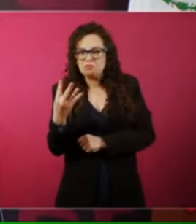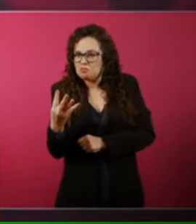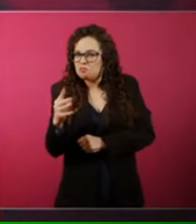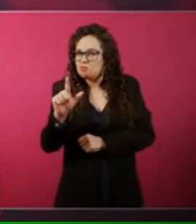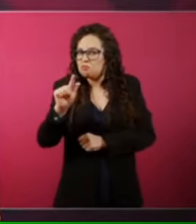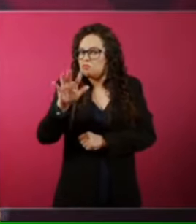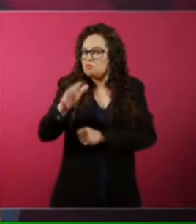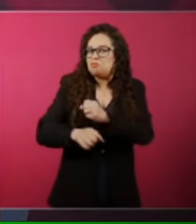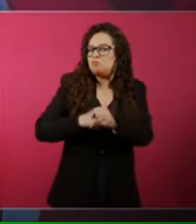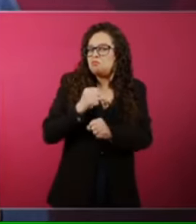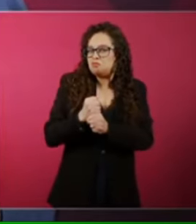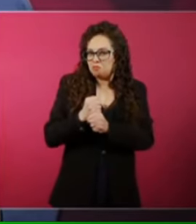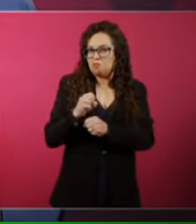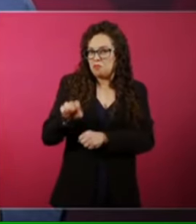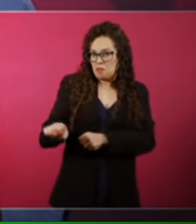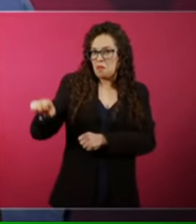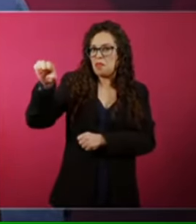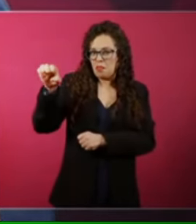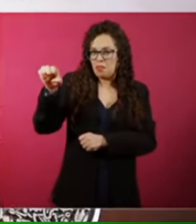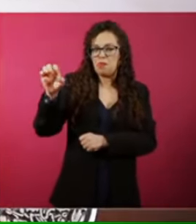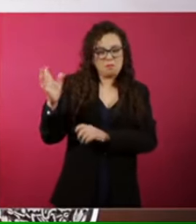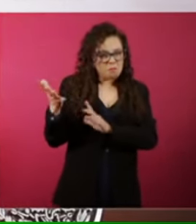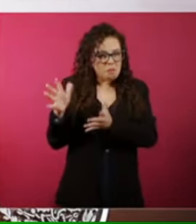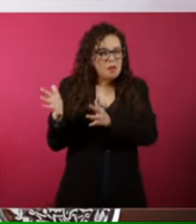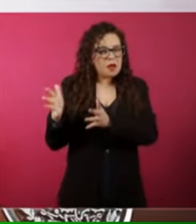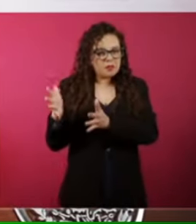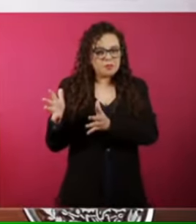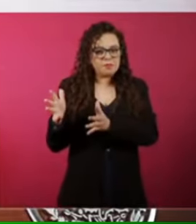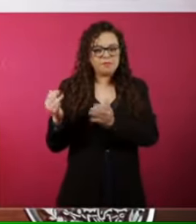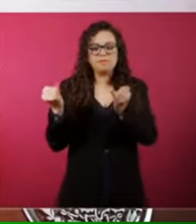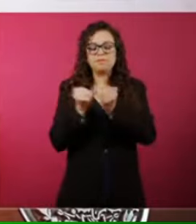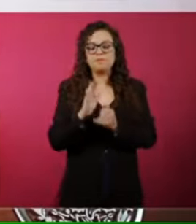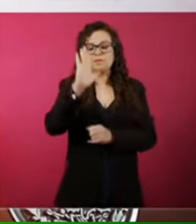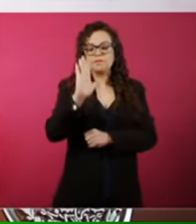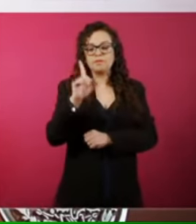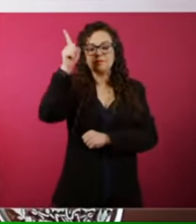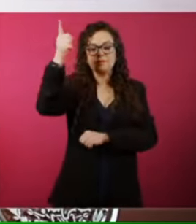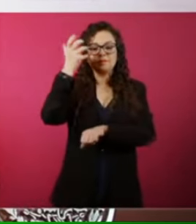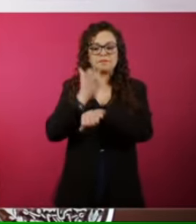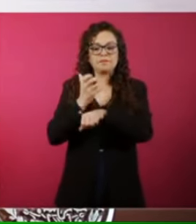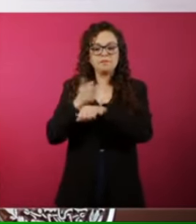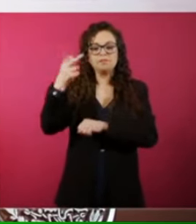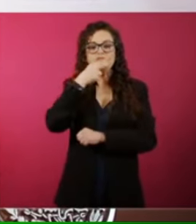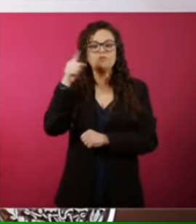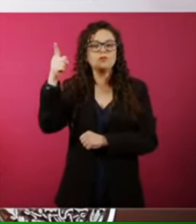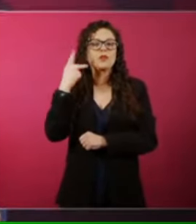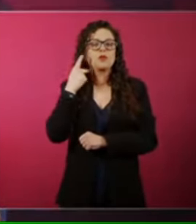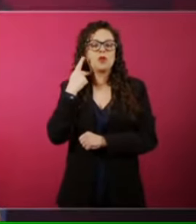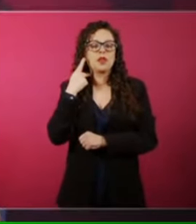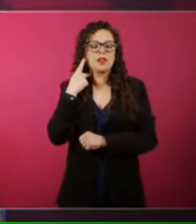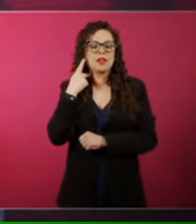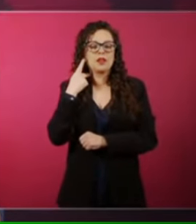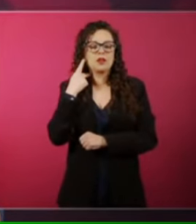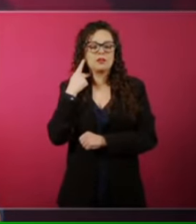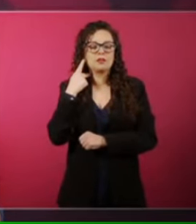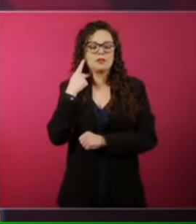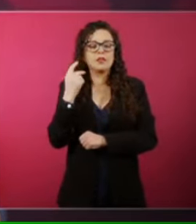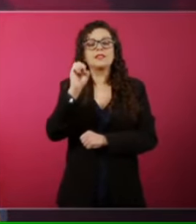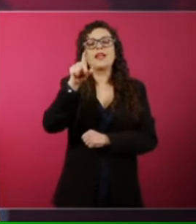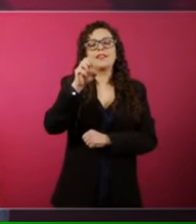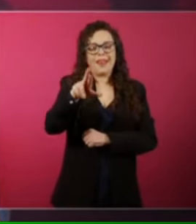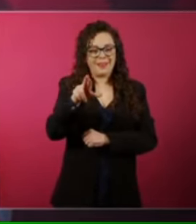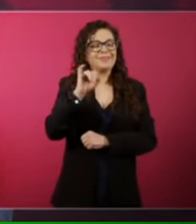Es un poco lo que sucede con el político demócrata de Estados Unidos, que